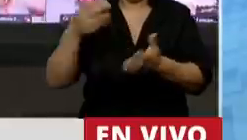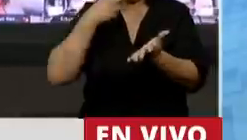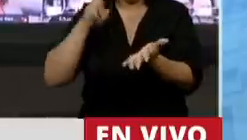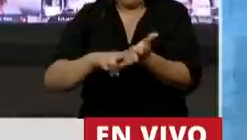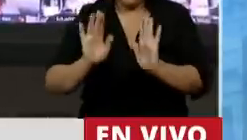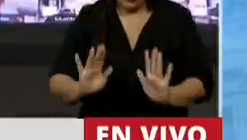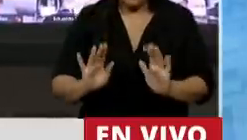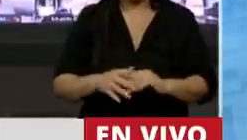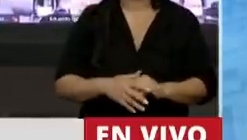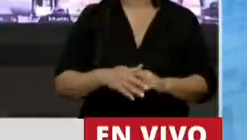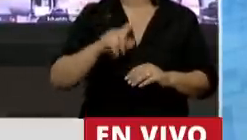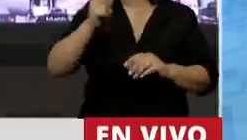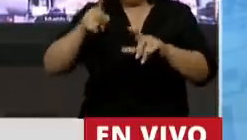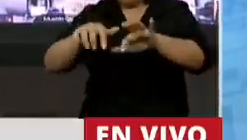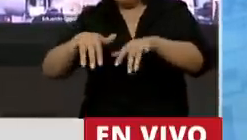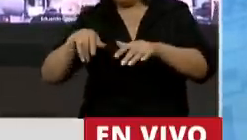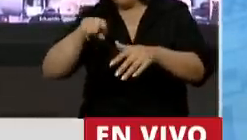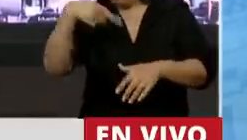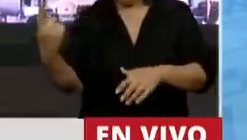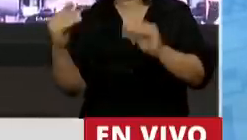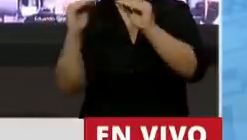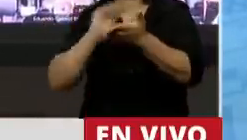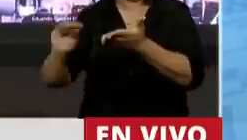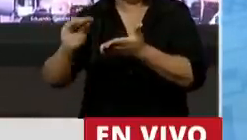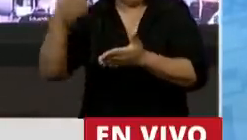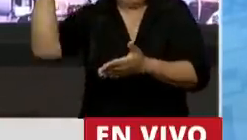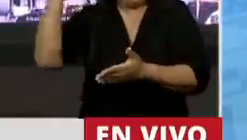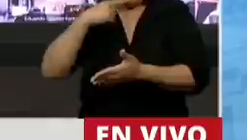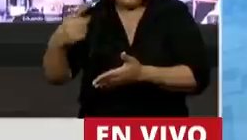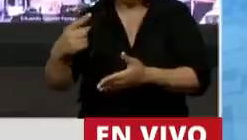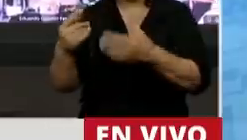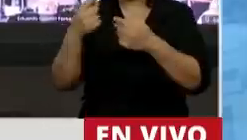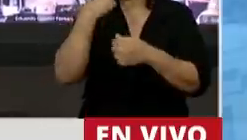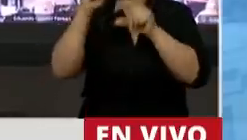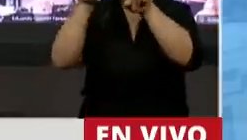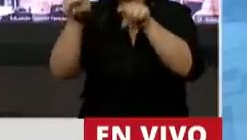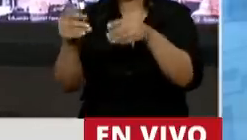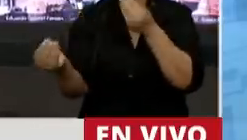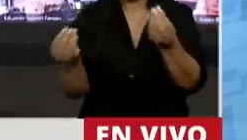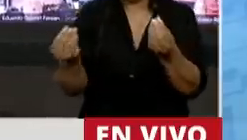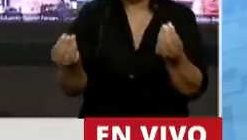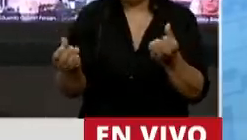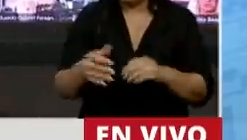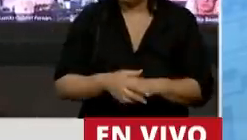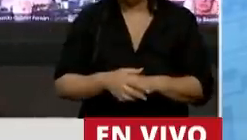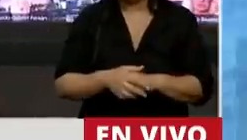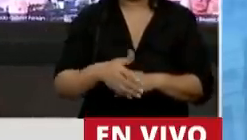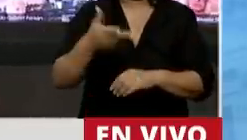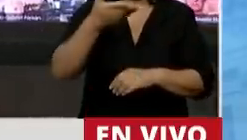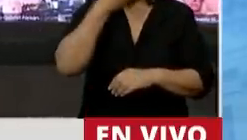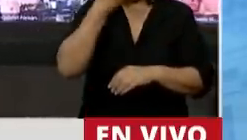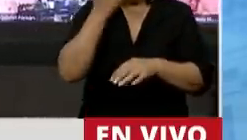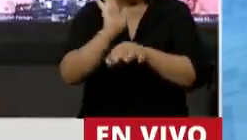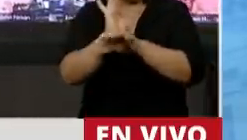dice otro diputado, me pregunto, ¿por qué utilizar las palabras tan